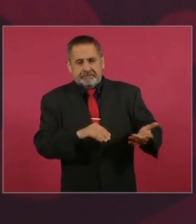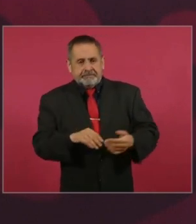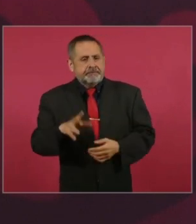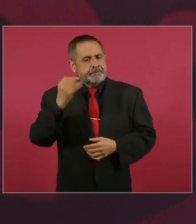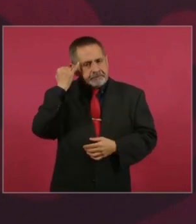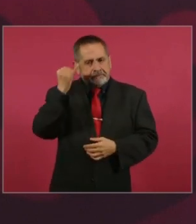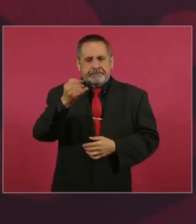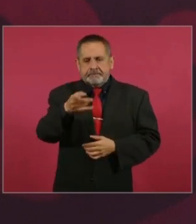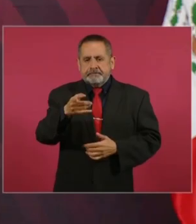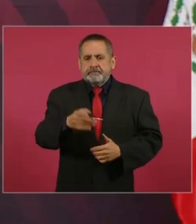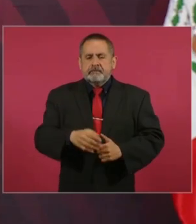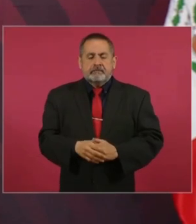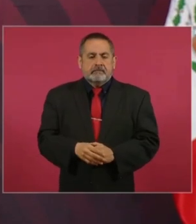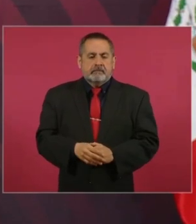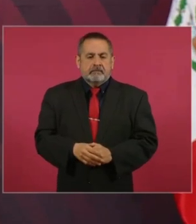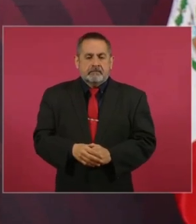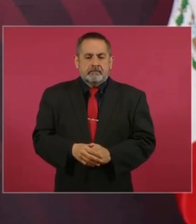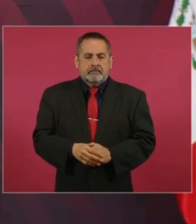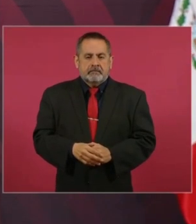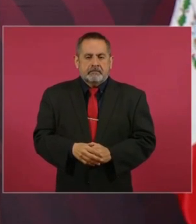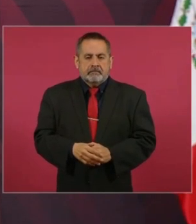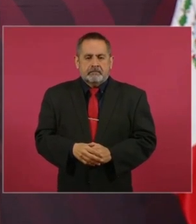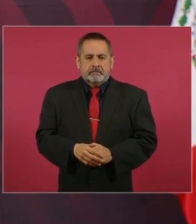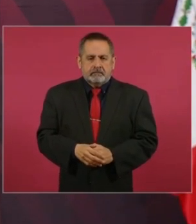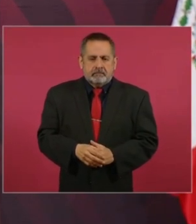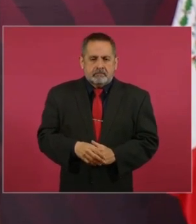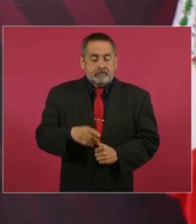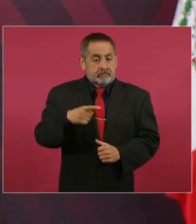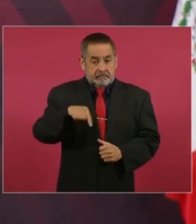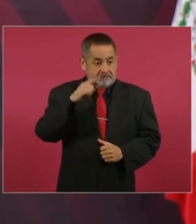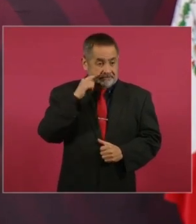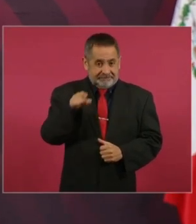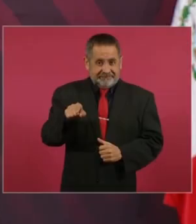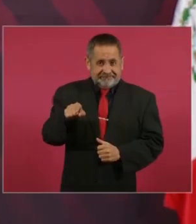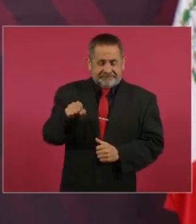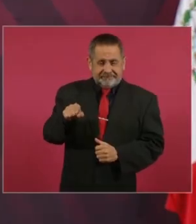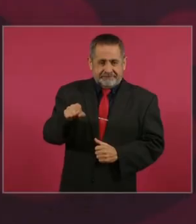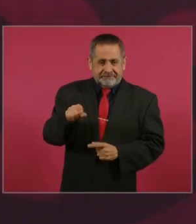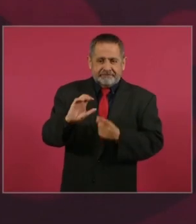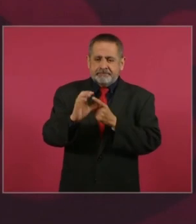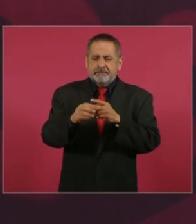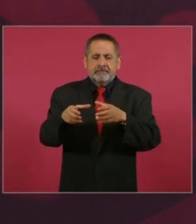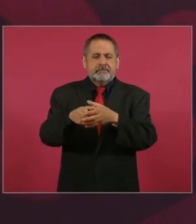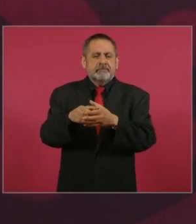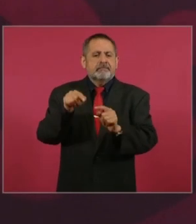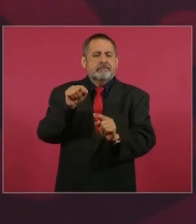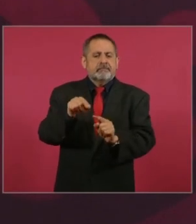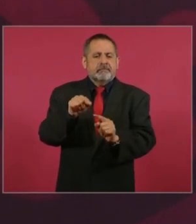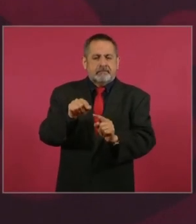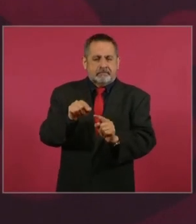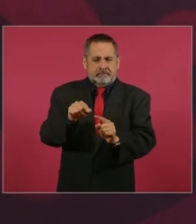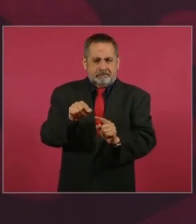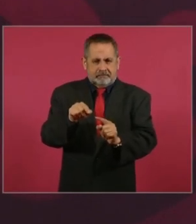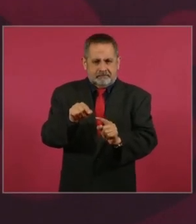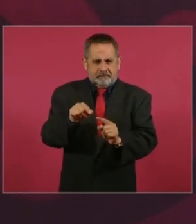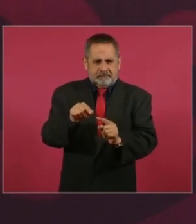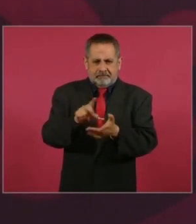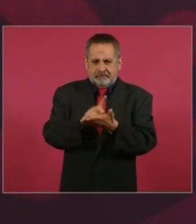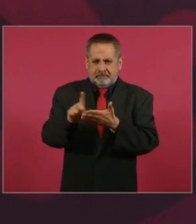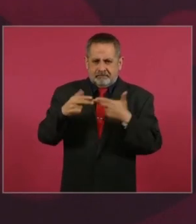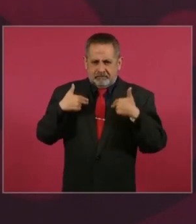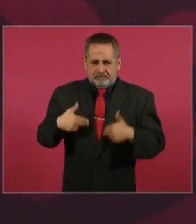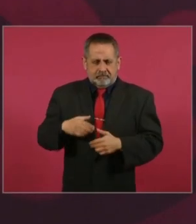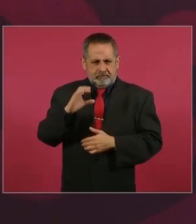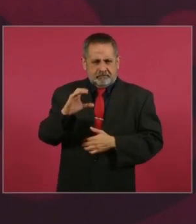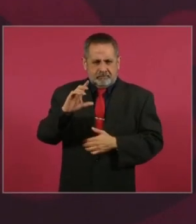interviene la Comisión de Derechos